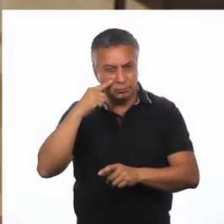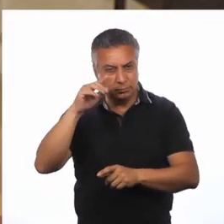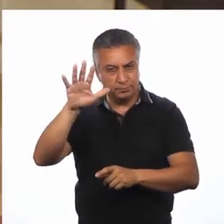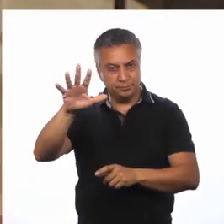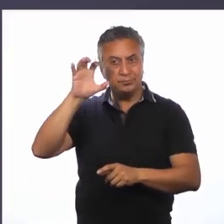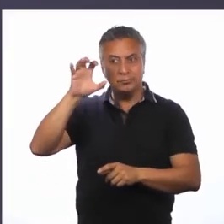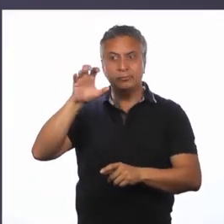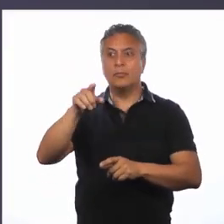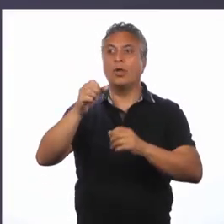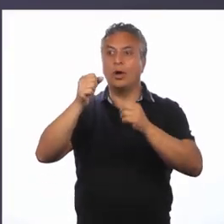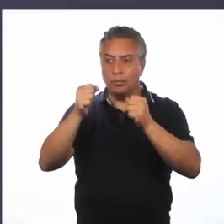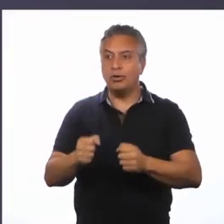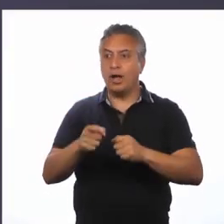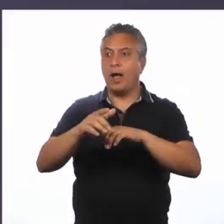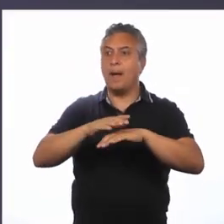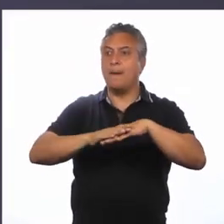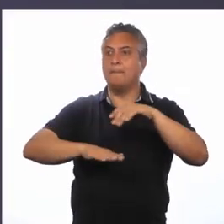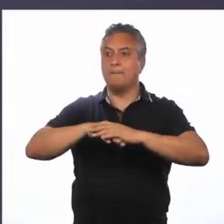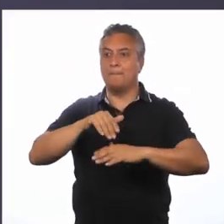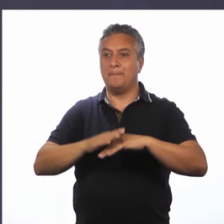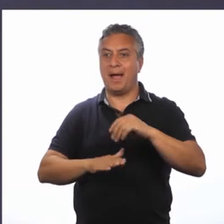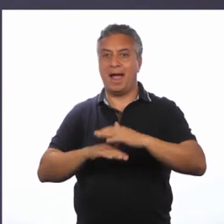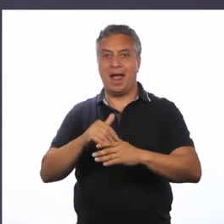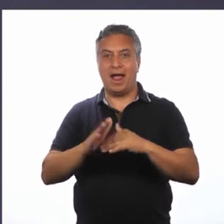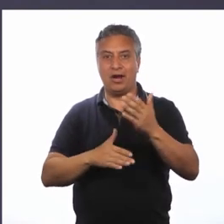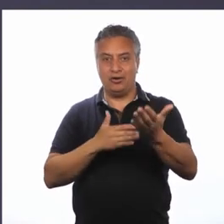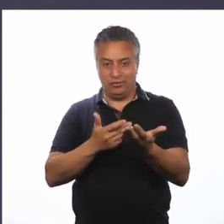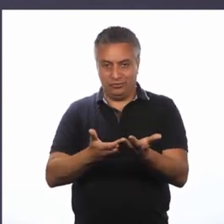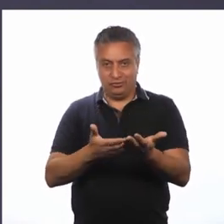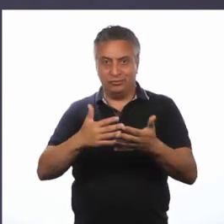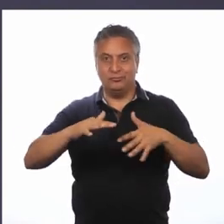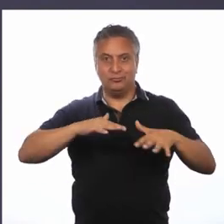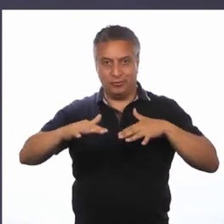Adecuada El movimiento De nuestra mano